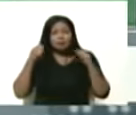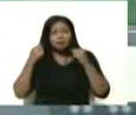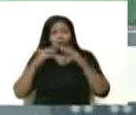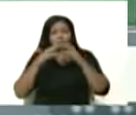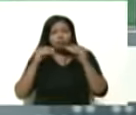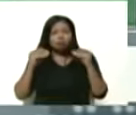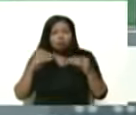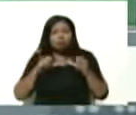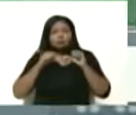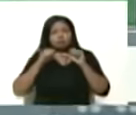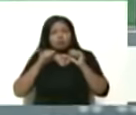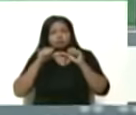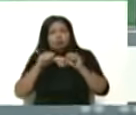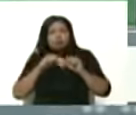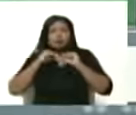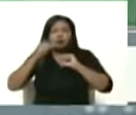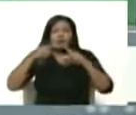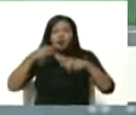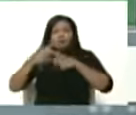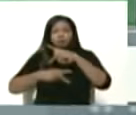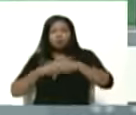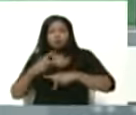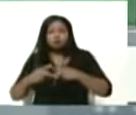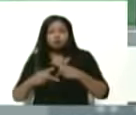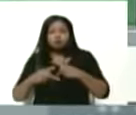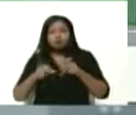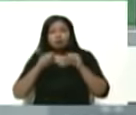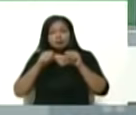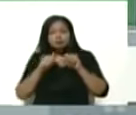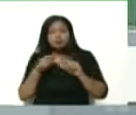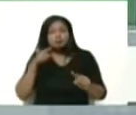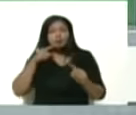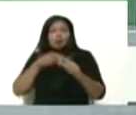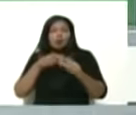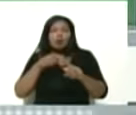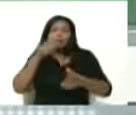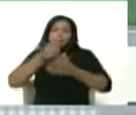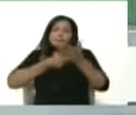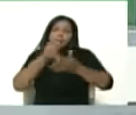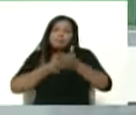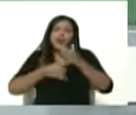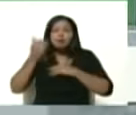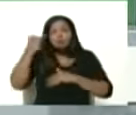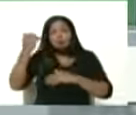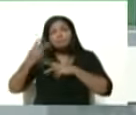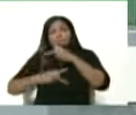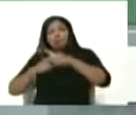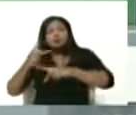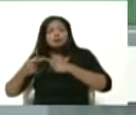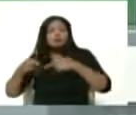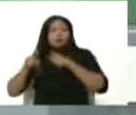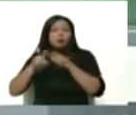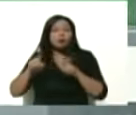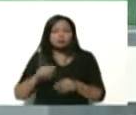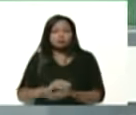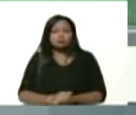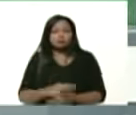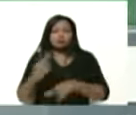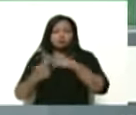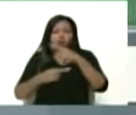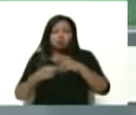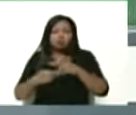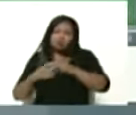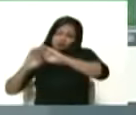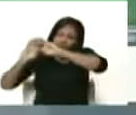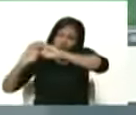para seguir ganando estas batallas productivas y para ir a las nuevas batallas ideológicas políticas y revolcar